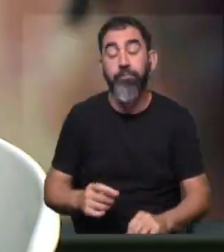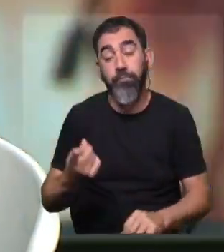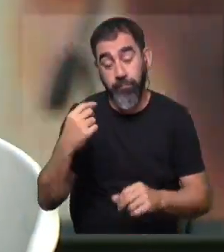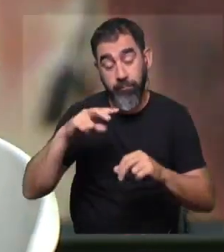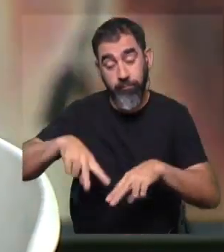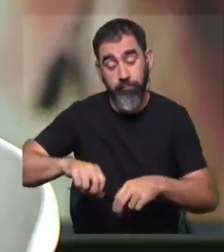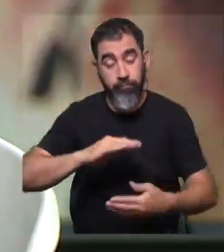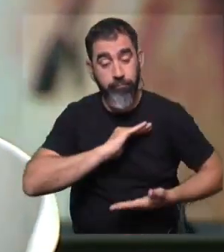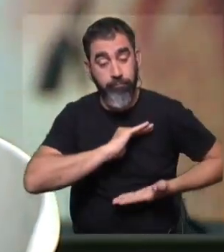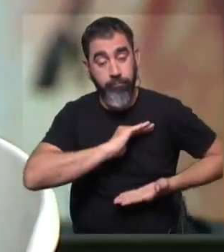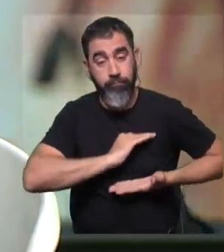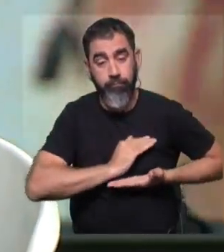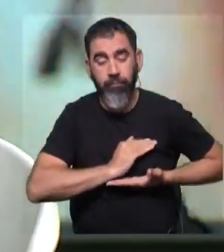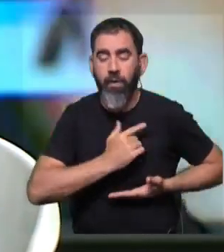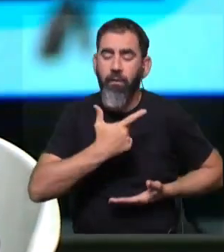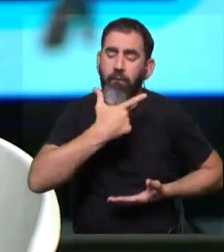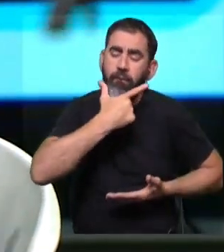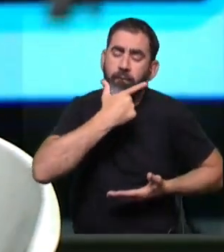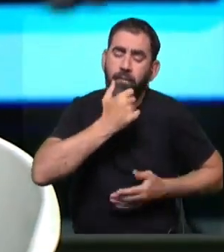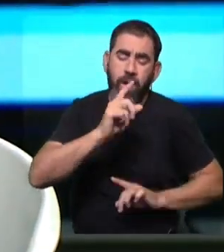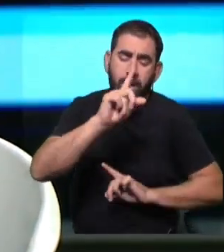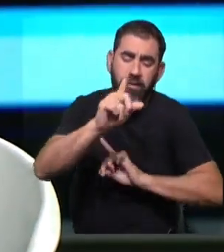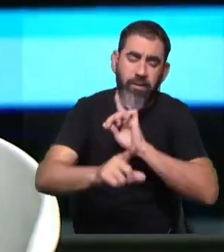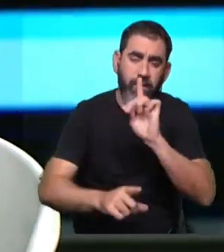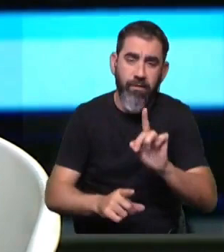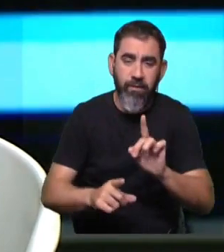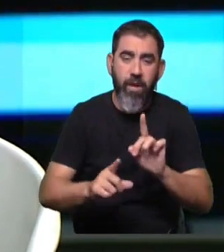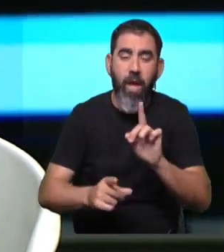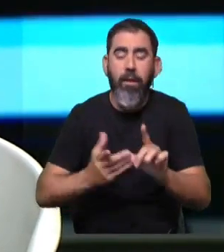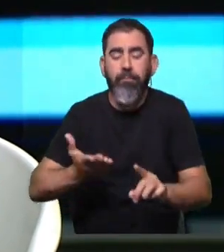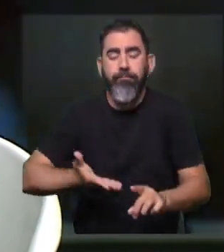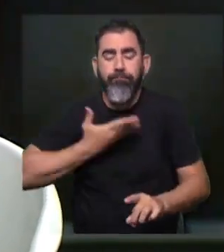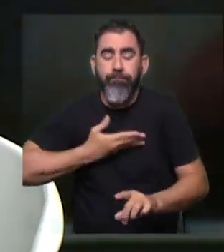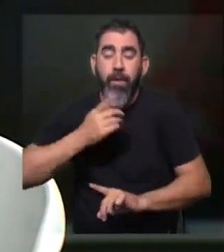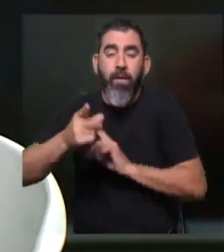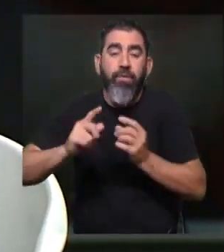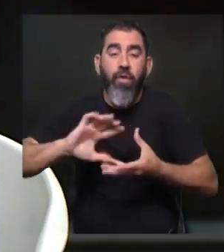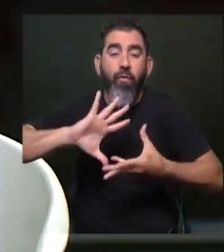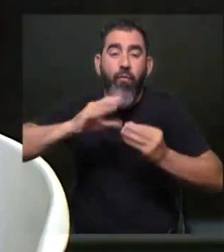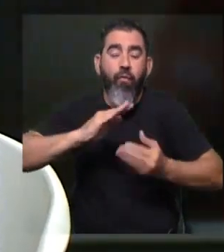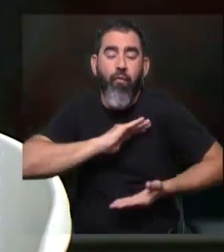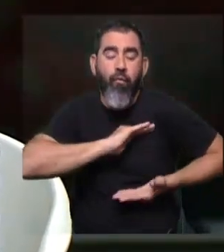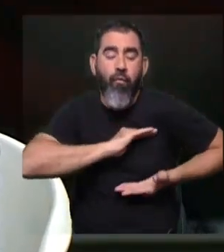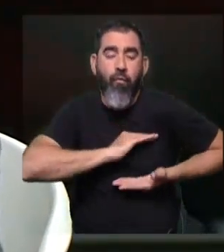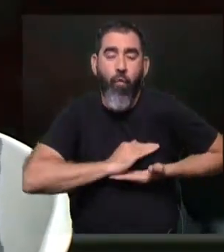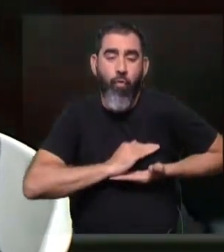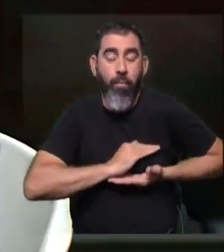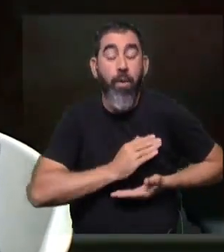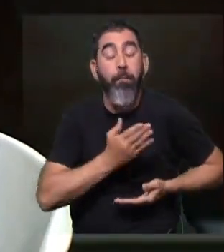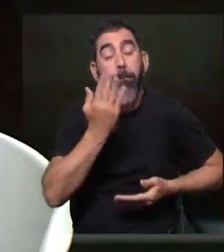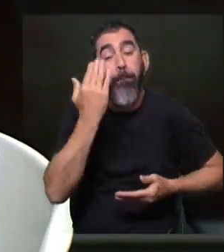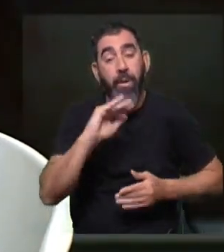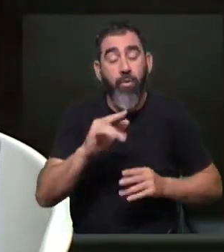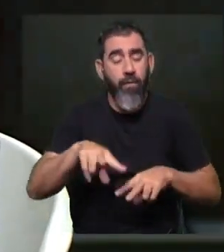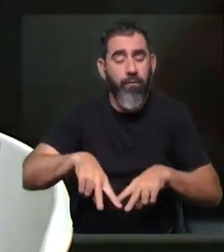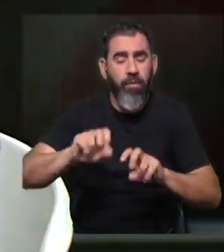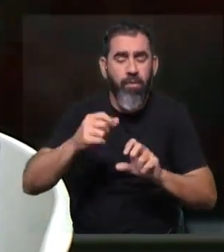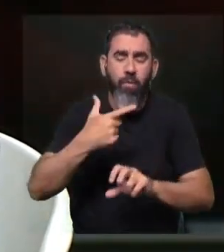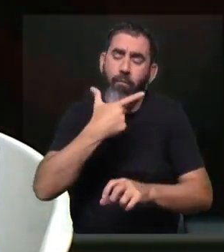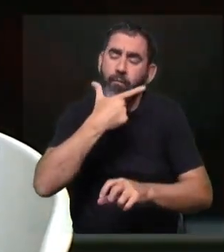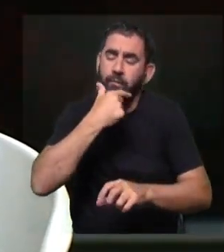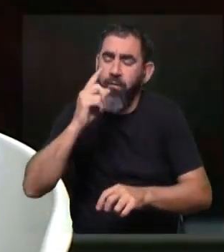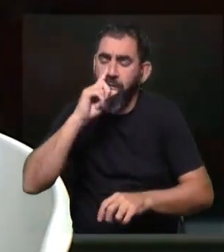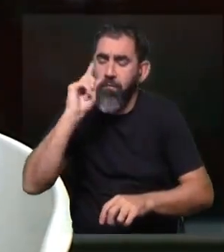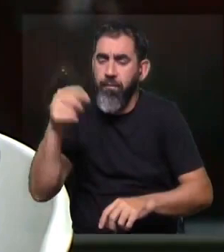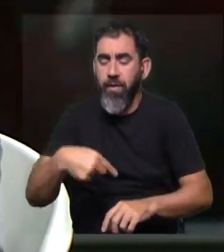estudio que realmente es muy sencillo, o sea, quizás a veces se quejan un poco de la manera en que se comprime la mama, pero es un estudio relativamente